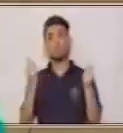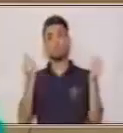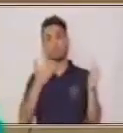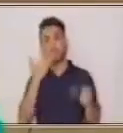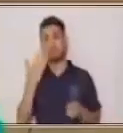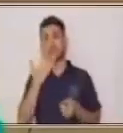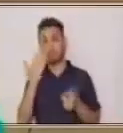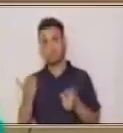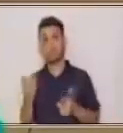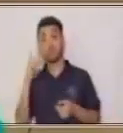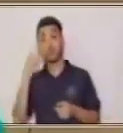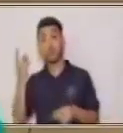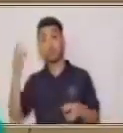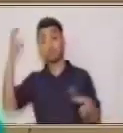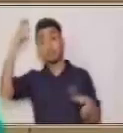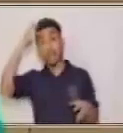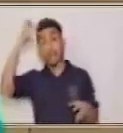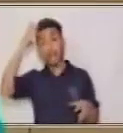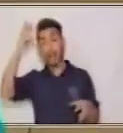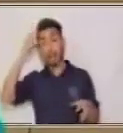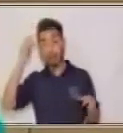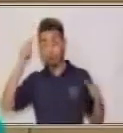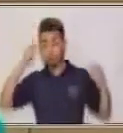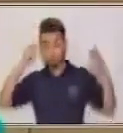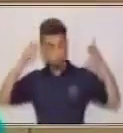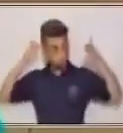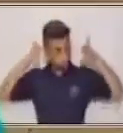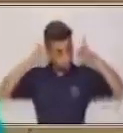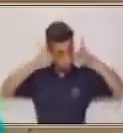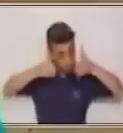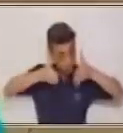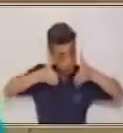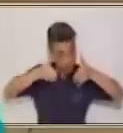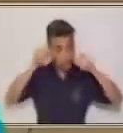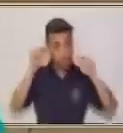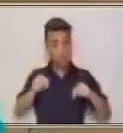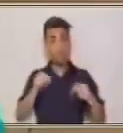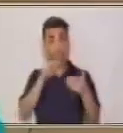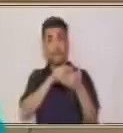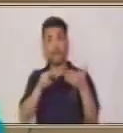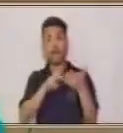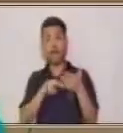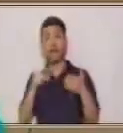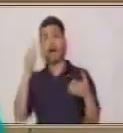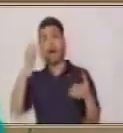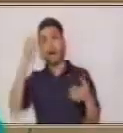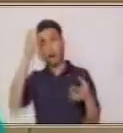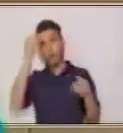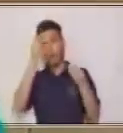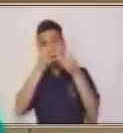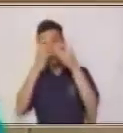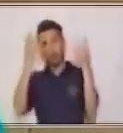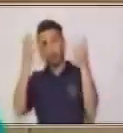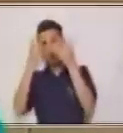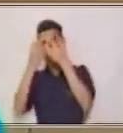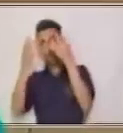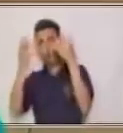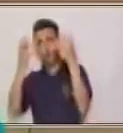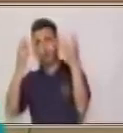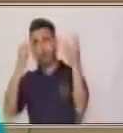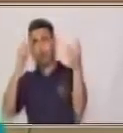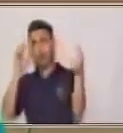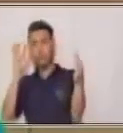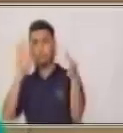Porque el cerebro está tan sumergido en esa lectura que decodifica una palabra, la